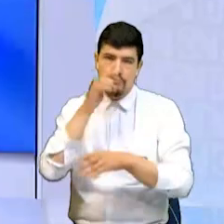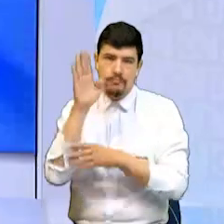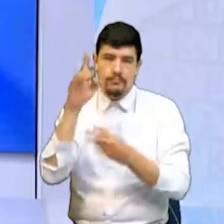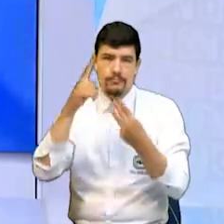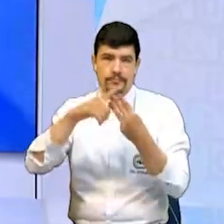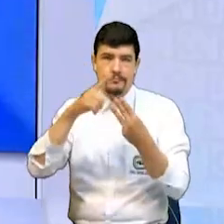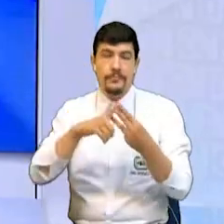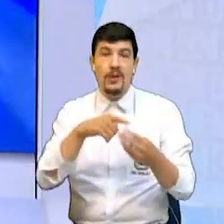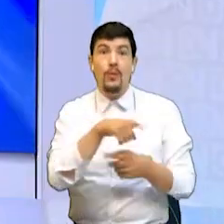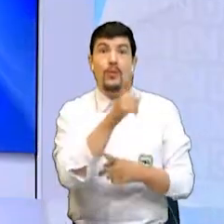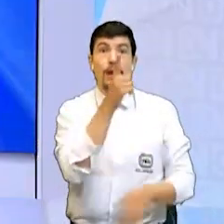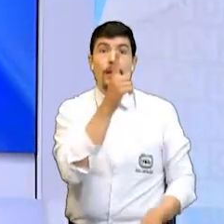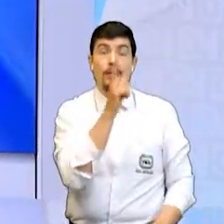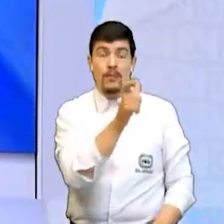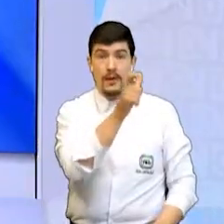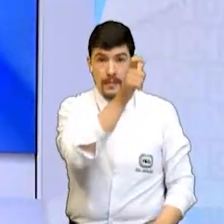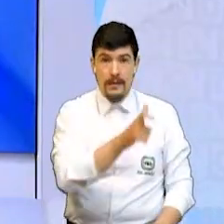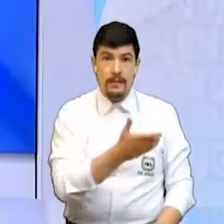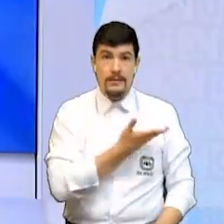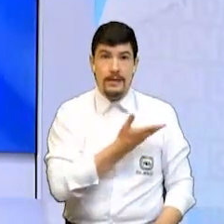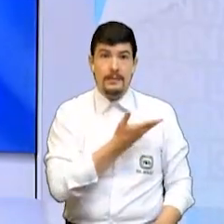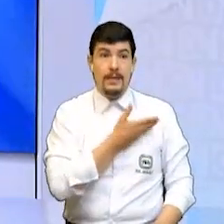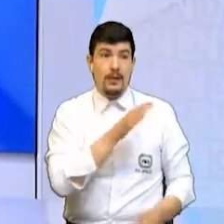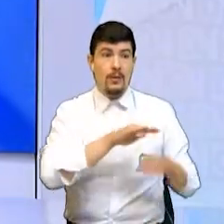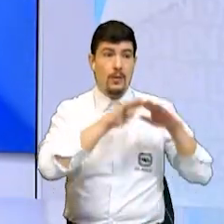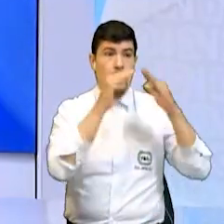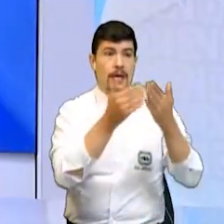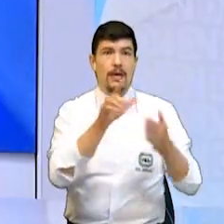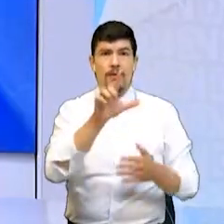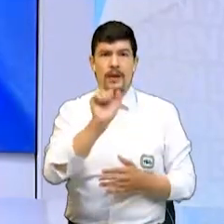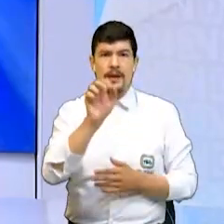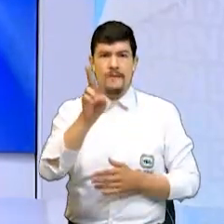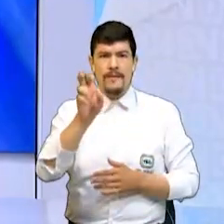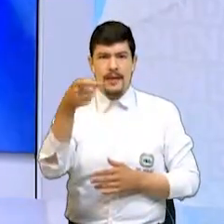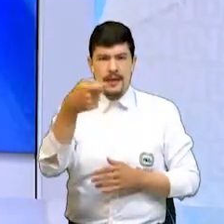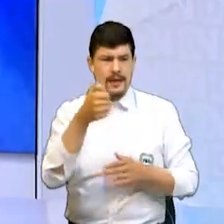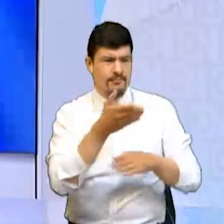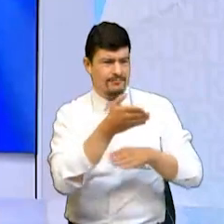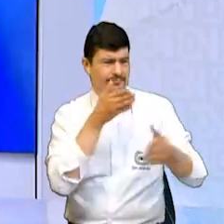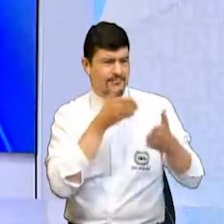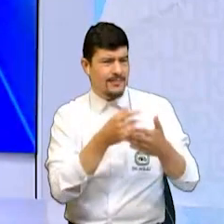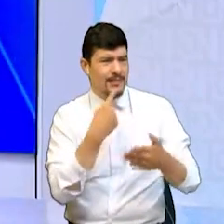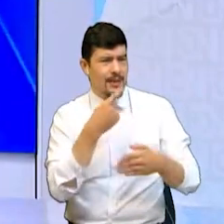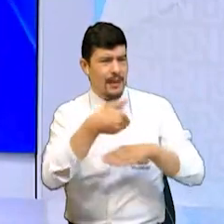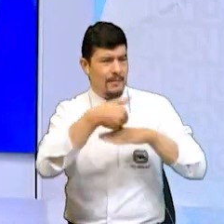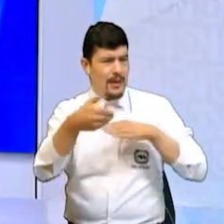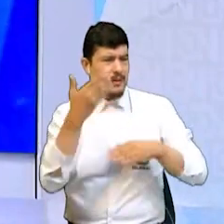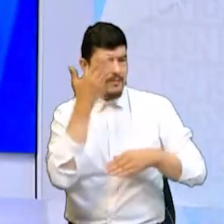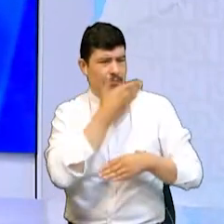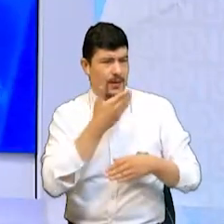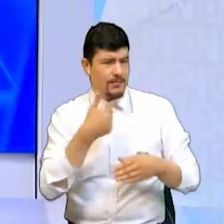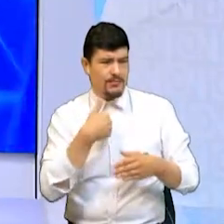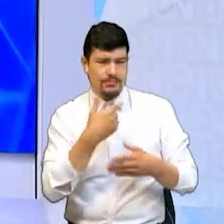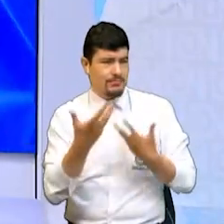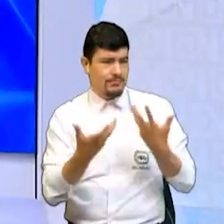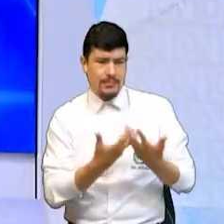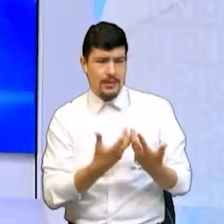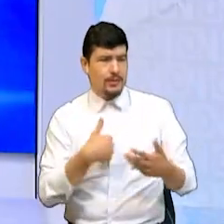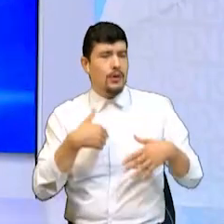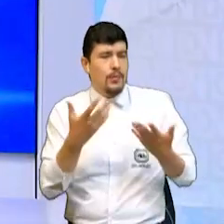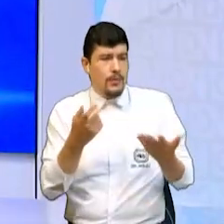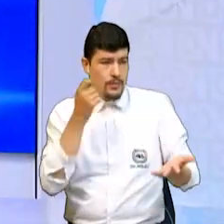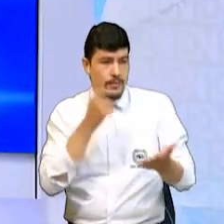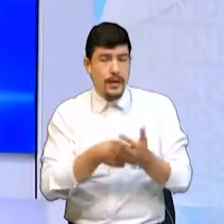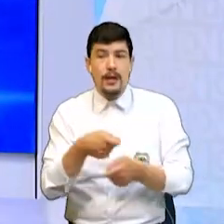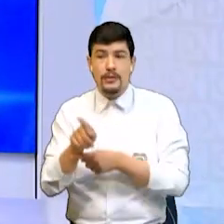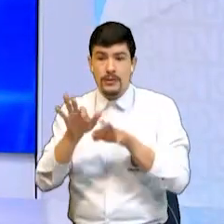Y una madre de familia del Colegio La Vega en Pie de Cuesta denuncia que le están cobrando unas pruebas que no tiene como pagar. El secretario de